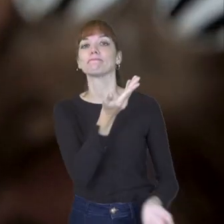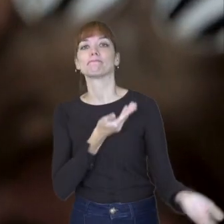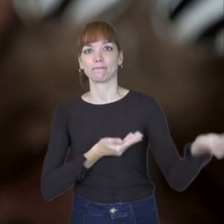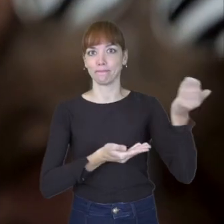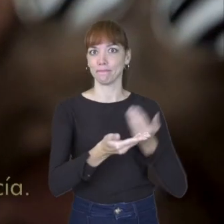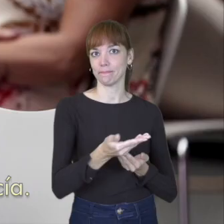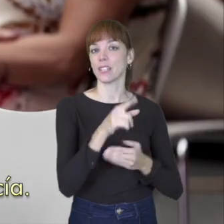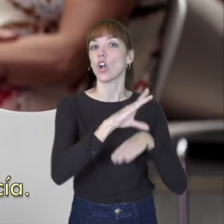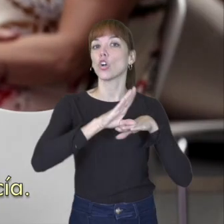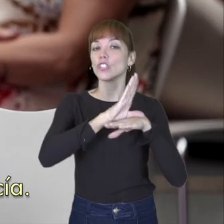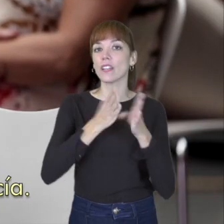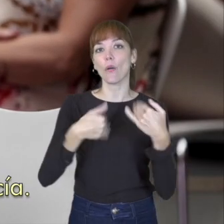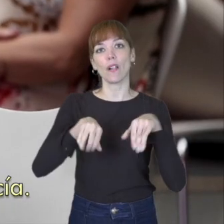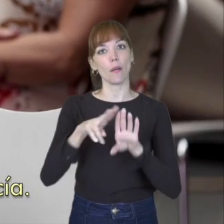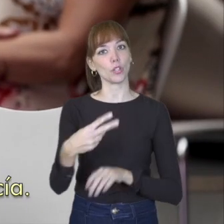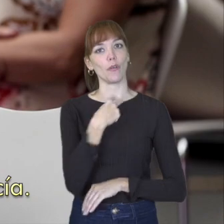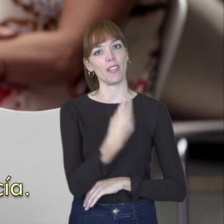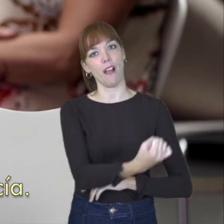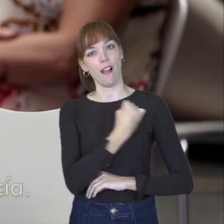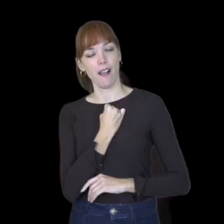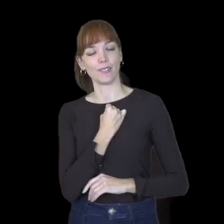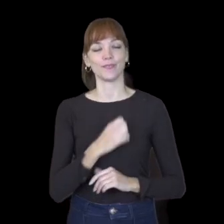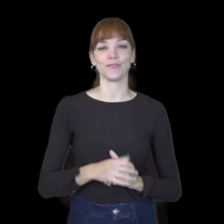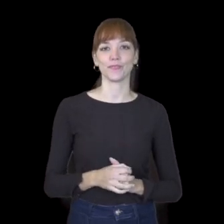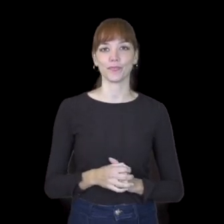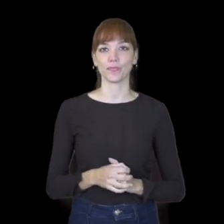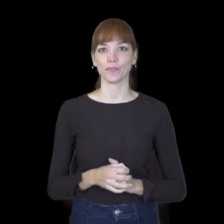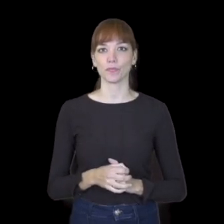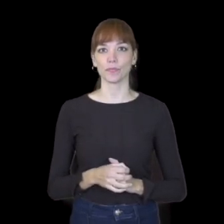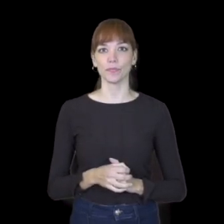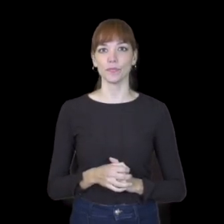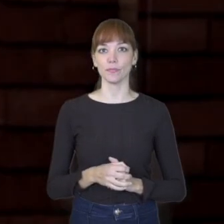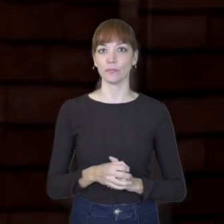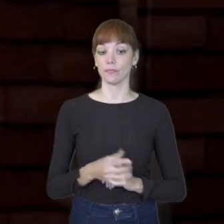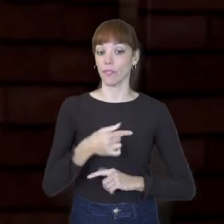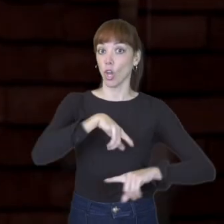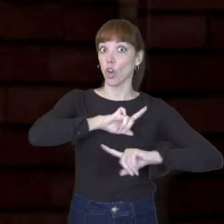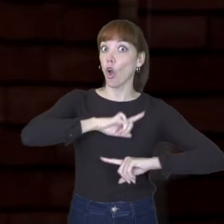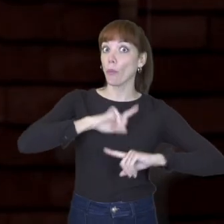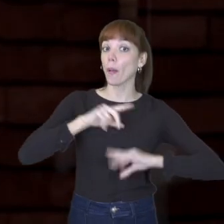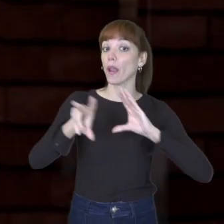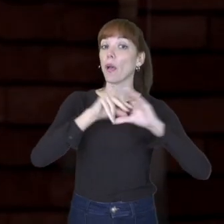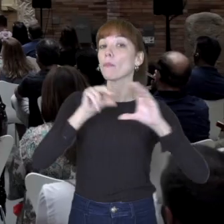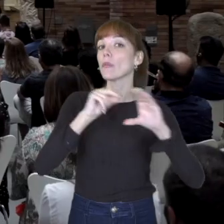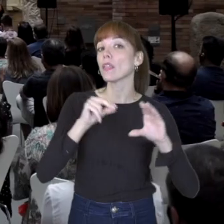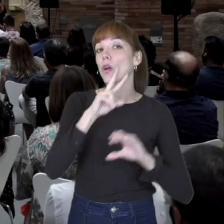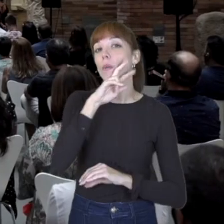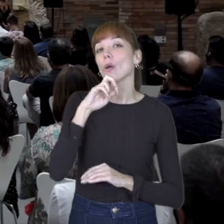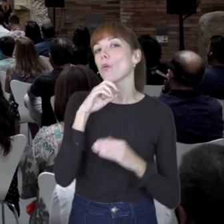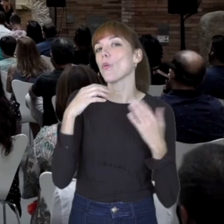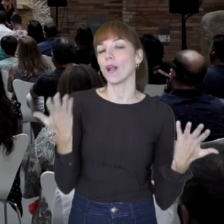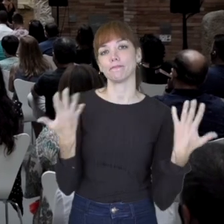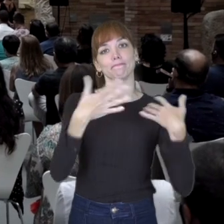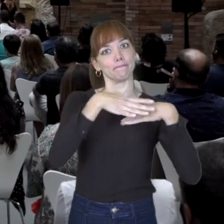la colaboración de la Consejería de Igualdad y Portavocía. En noviembre, el vídeo que corresponde al valor